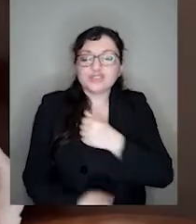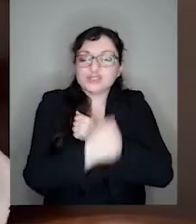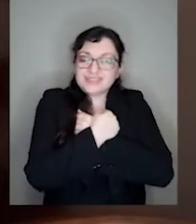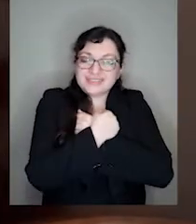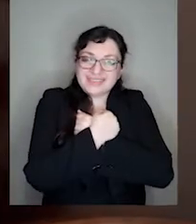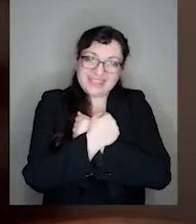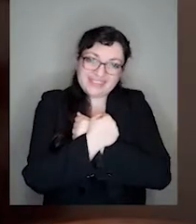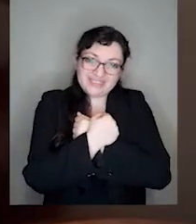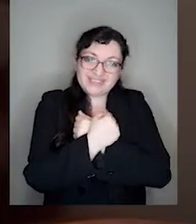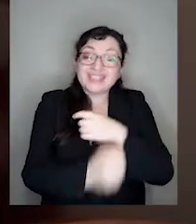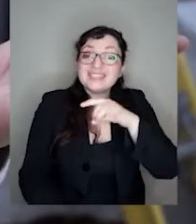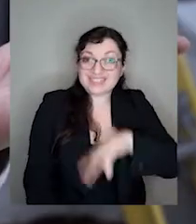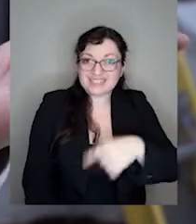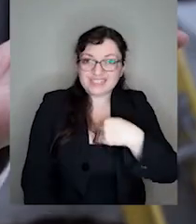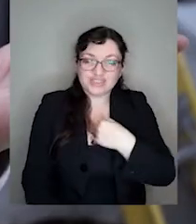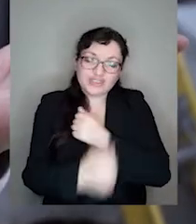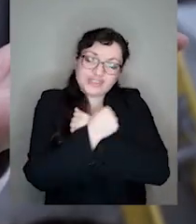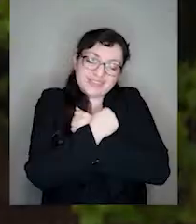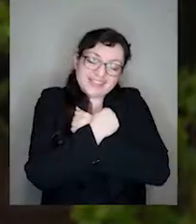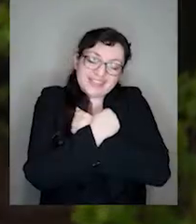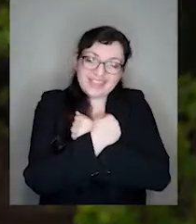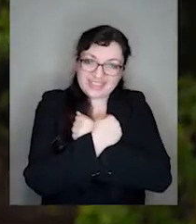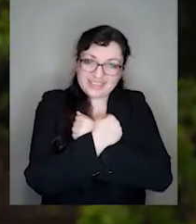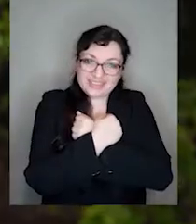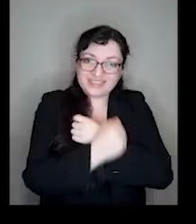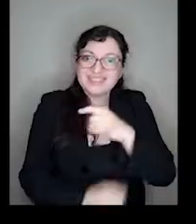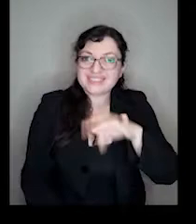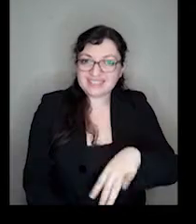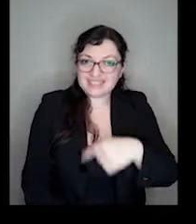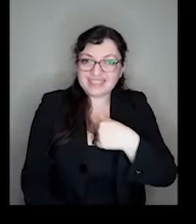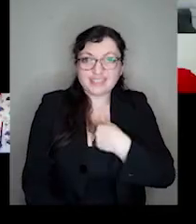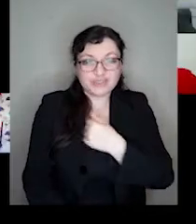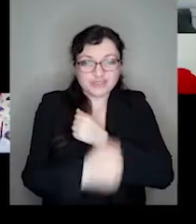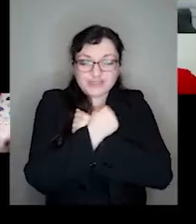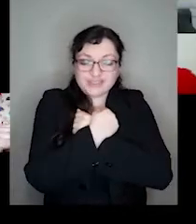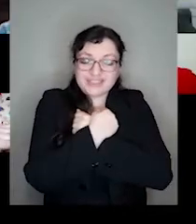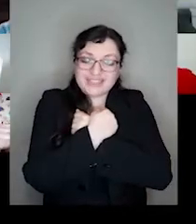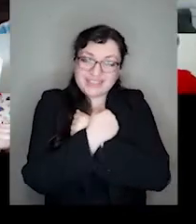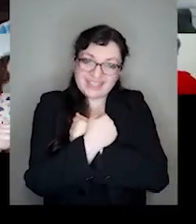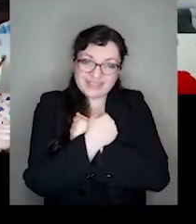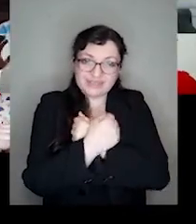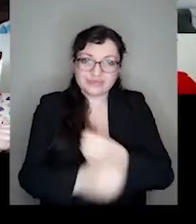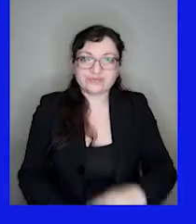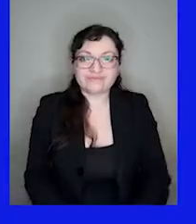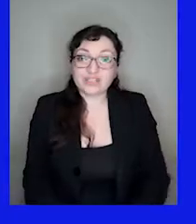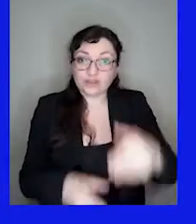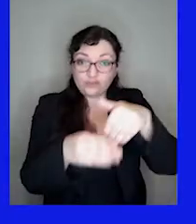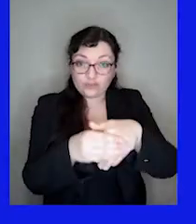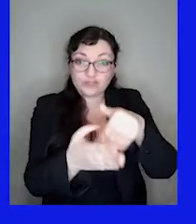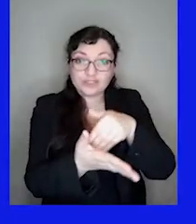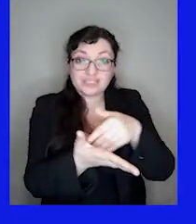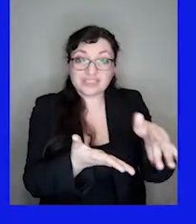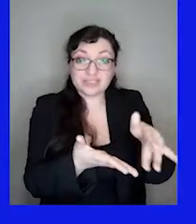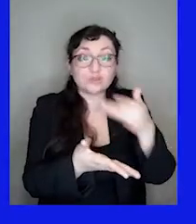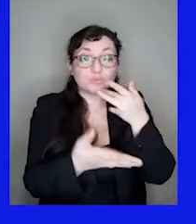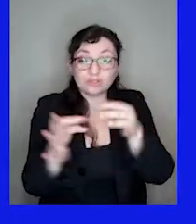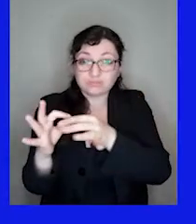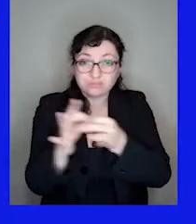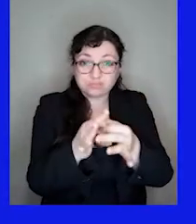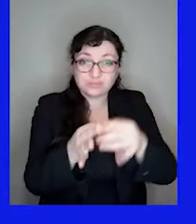Chile, yo te quiero. Yo te quiero. Yo te quiero. Chile, Chile, Voto rechazo por sentido común.